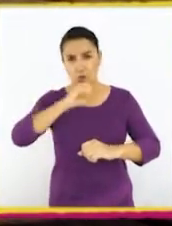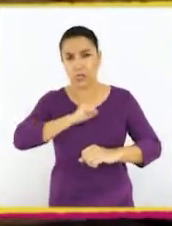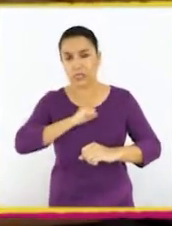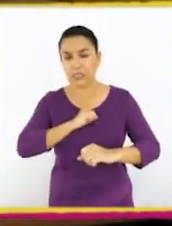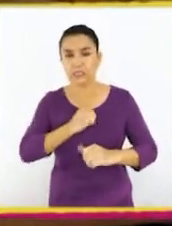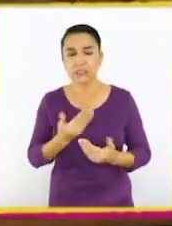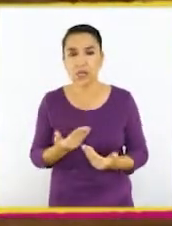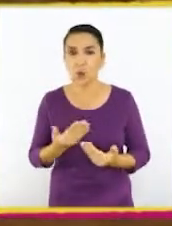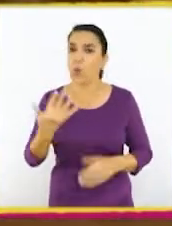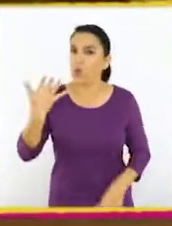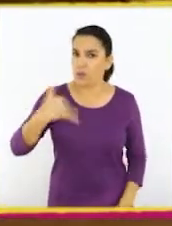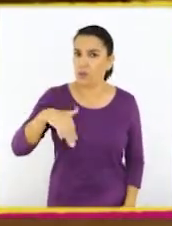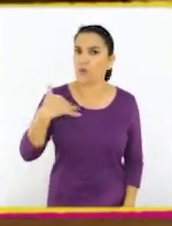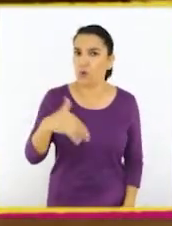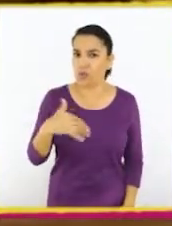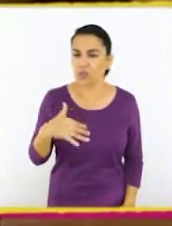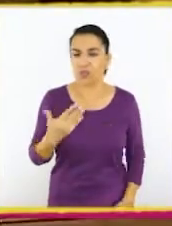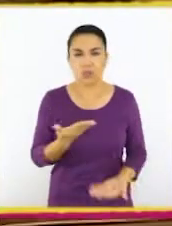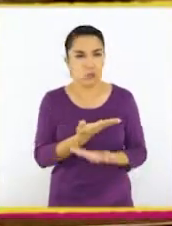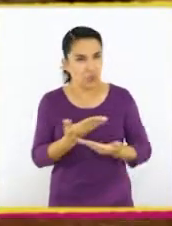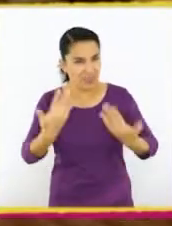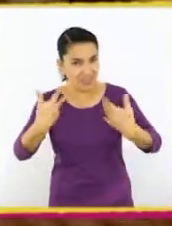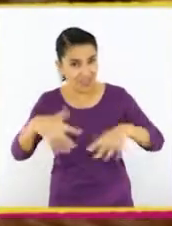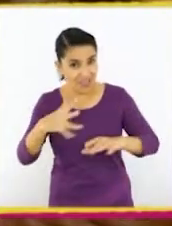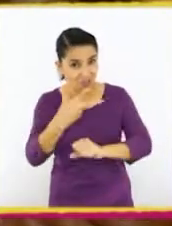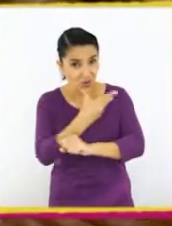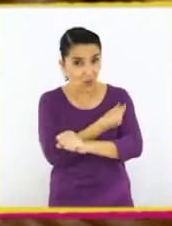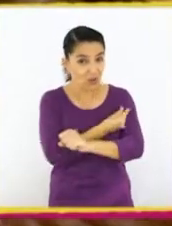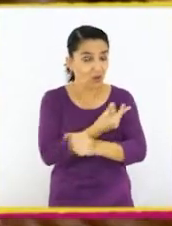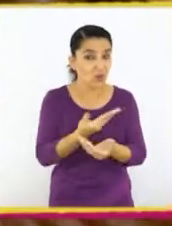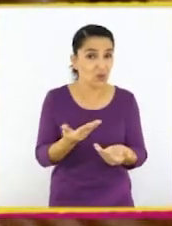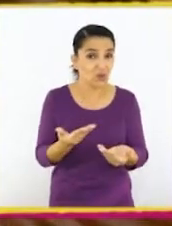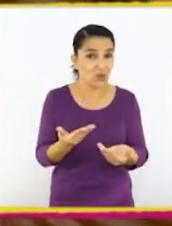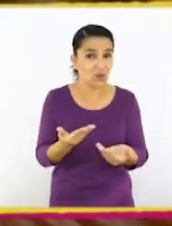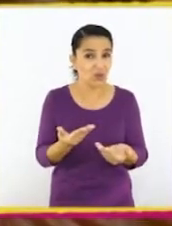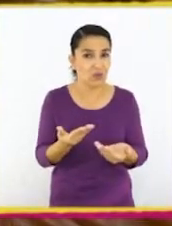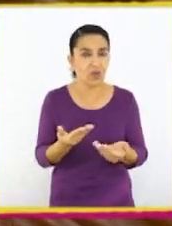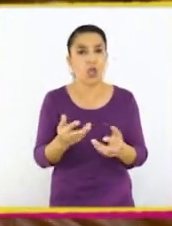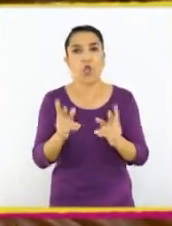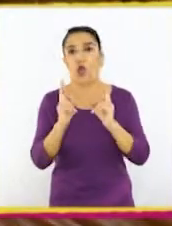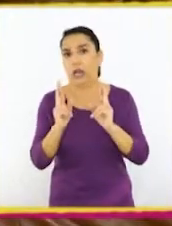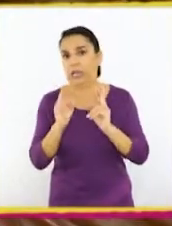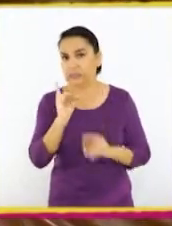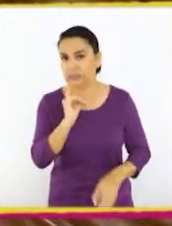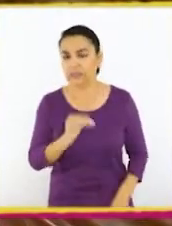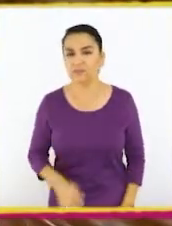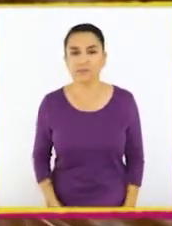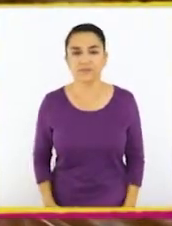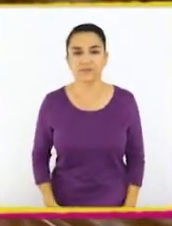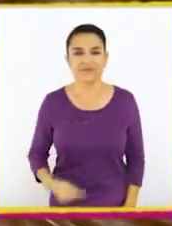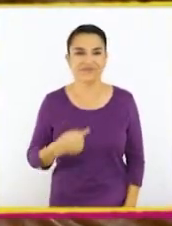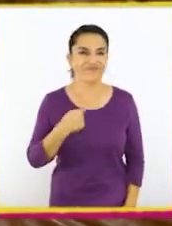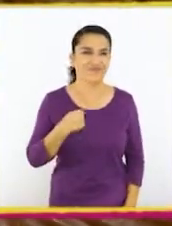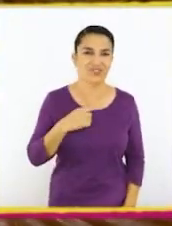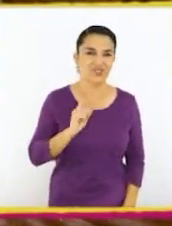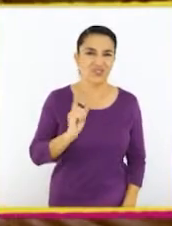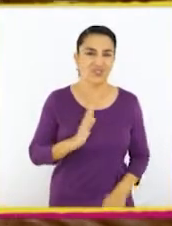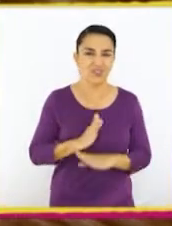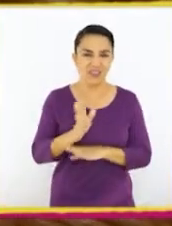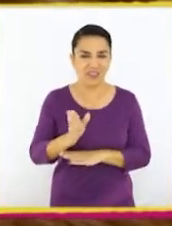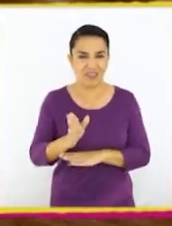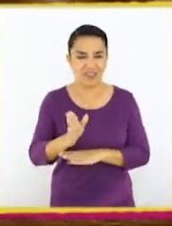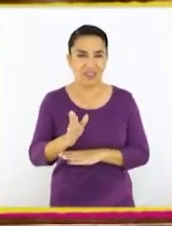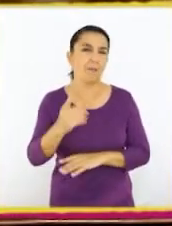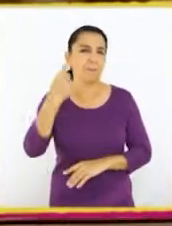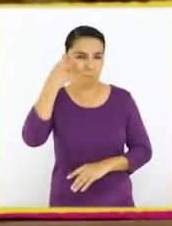Esto sí que es importante. ¿Ustedes ya se vacunaron? Espero que sí. Yo aún no voy, pero